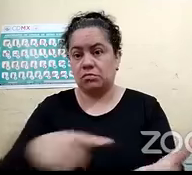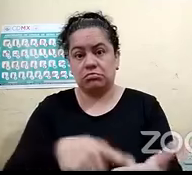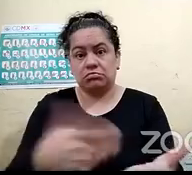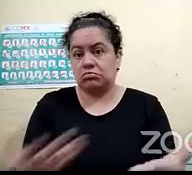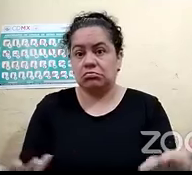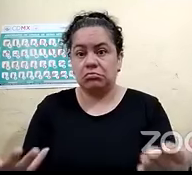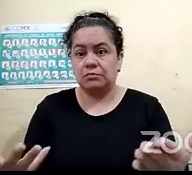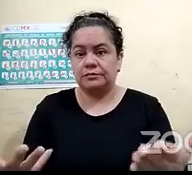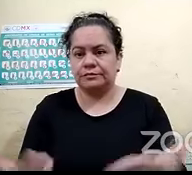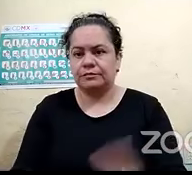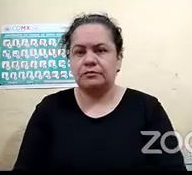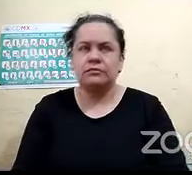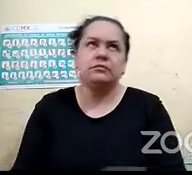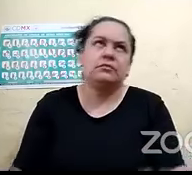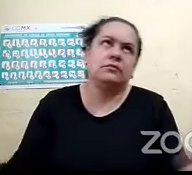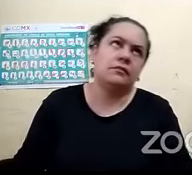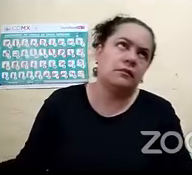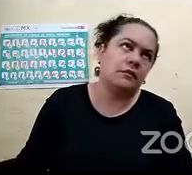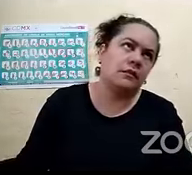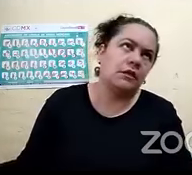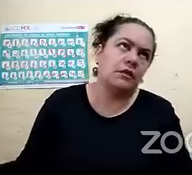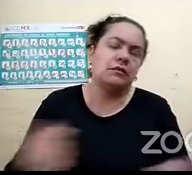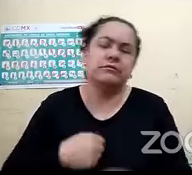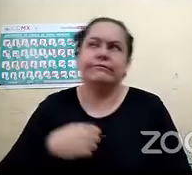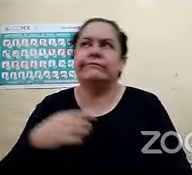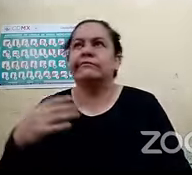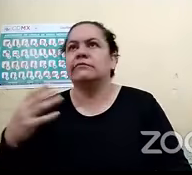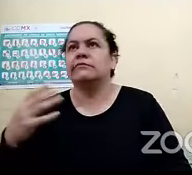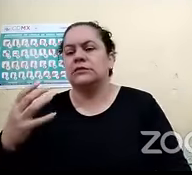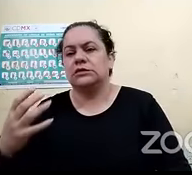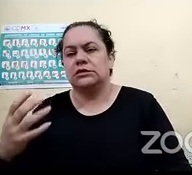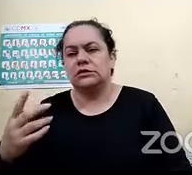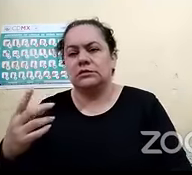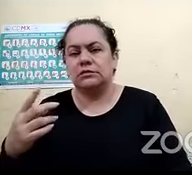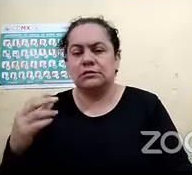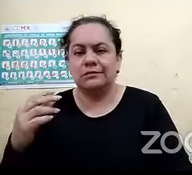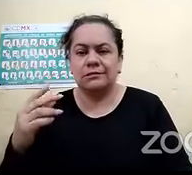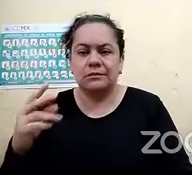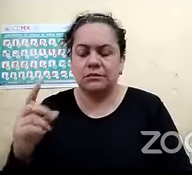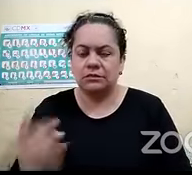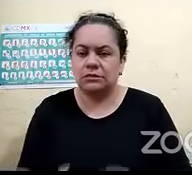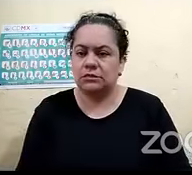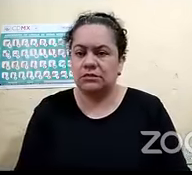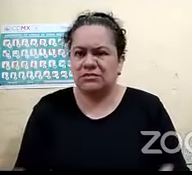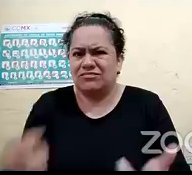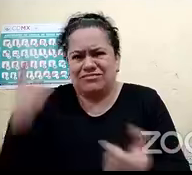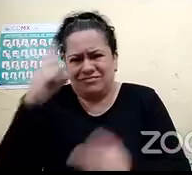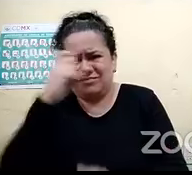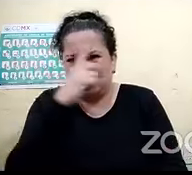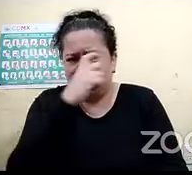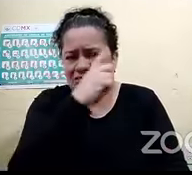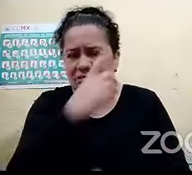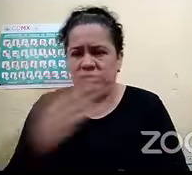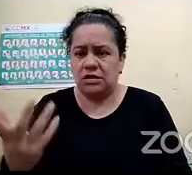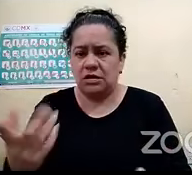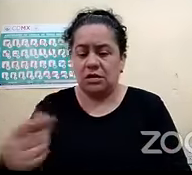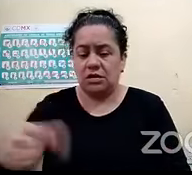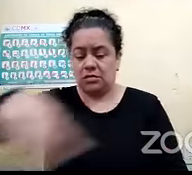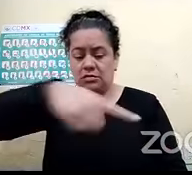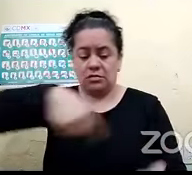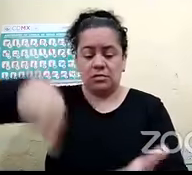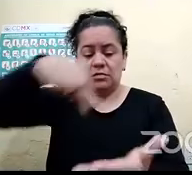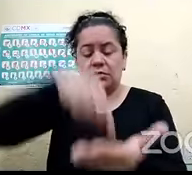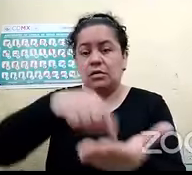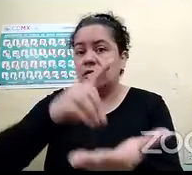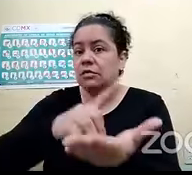también me inquietó bastante cómo nos estamos preparando tenemos un área para discapacidad pero no nos